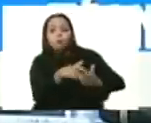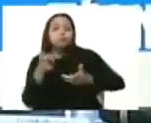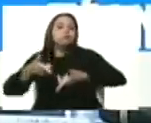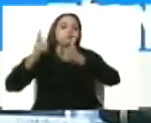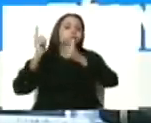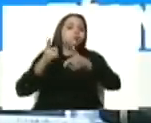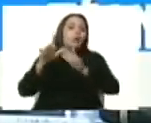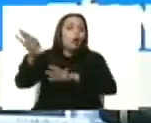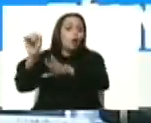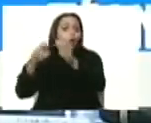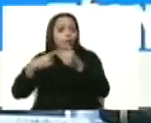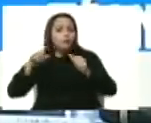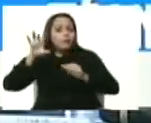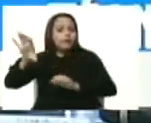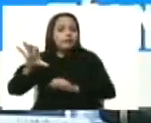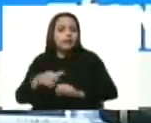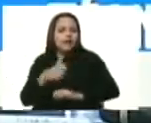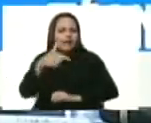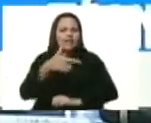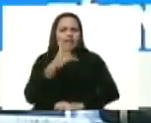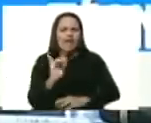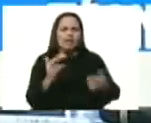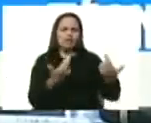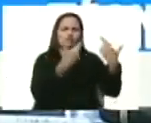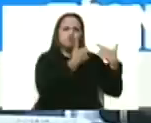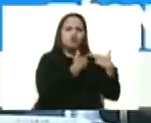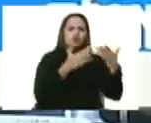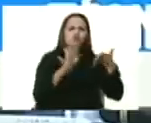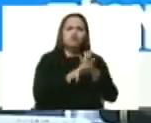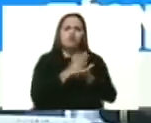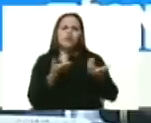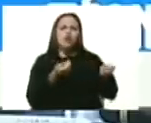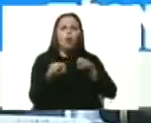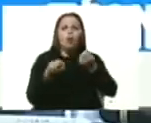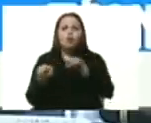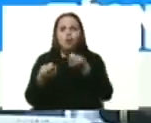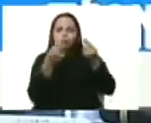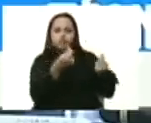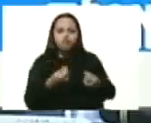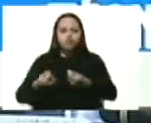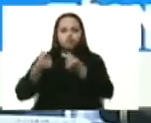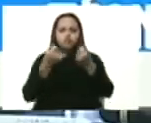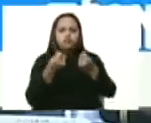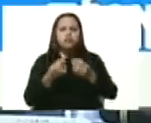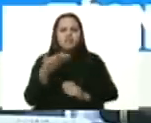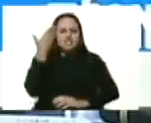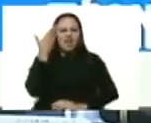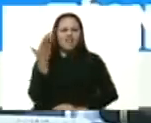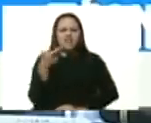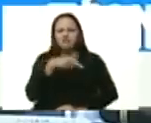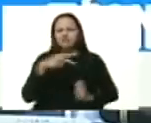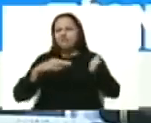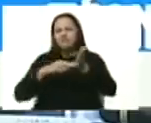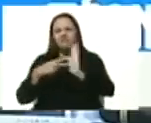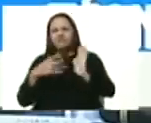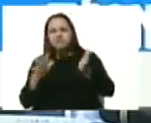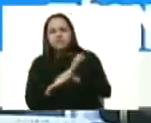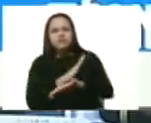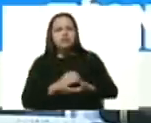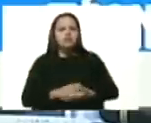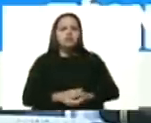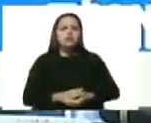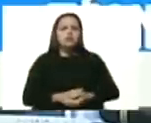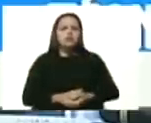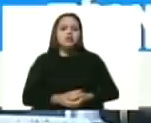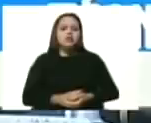superintendente tributario, el economista José David Cabello, sabe de lo que estamos hablando. En ningún caso se